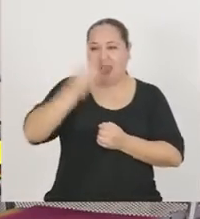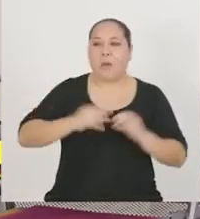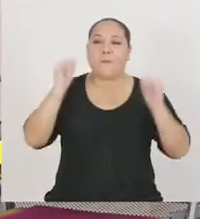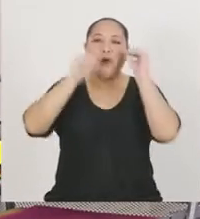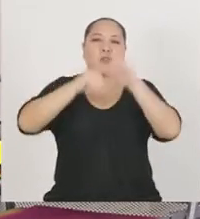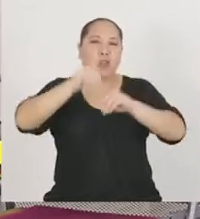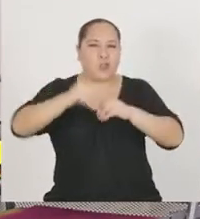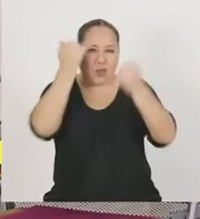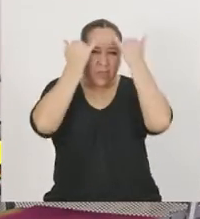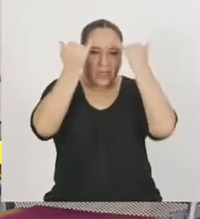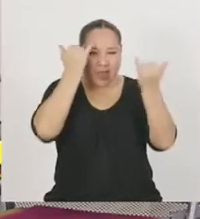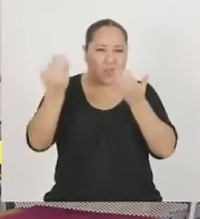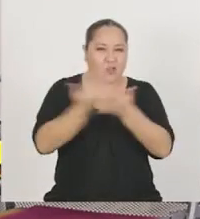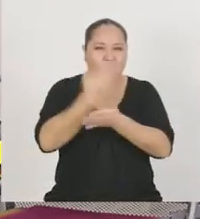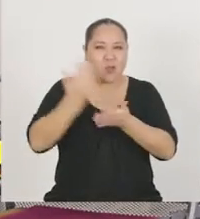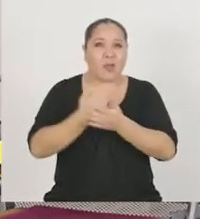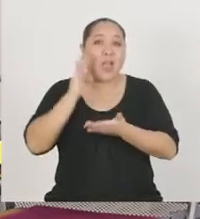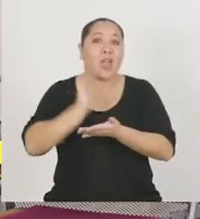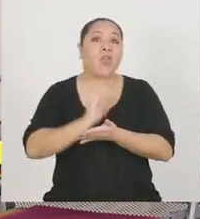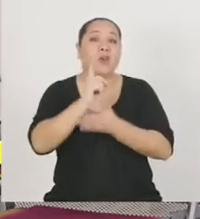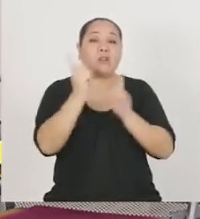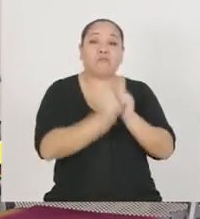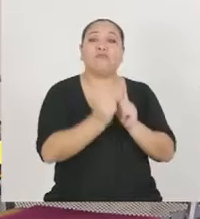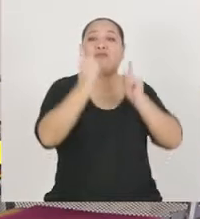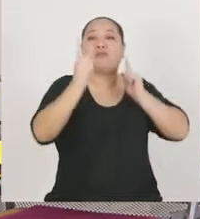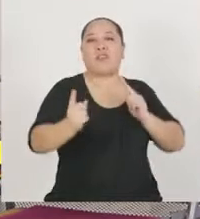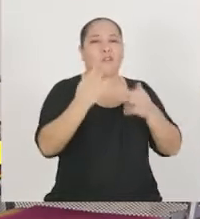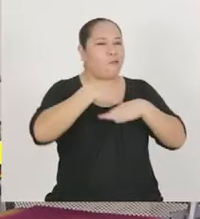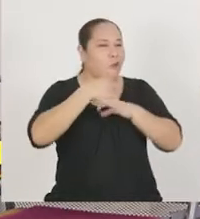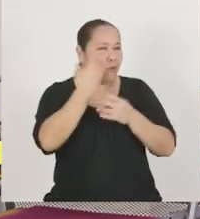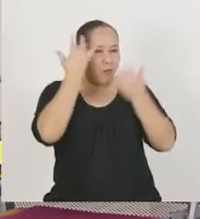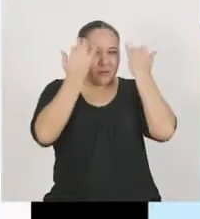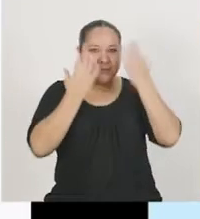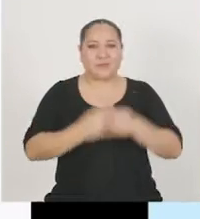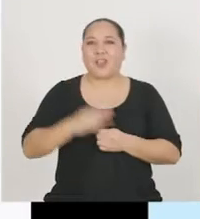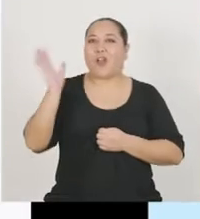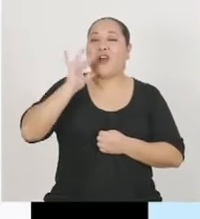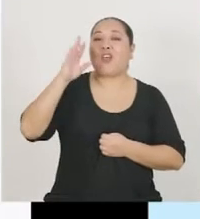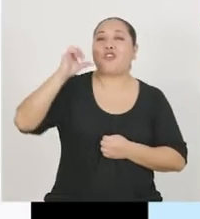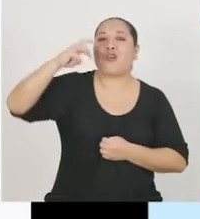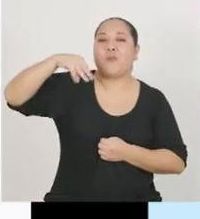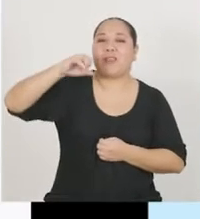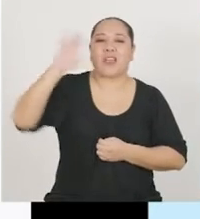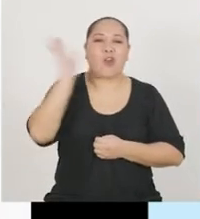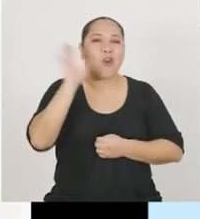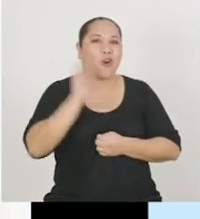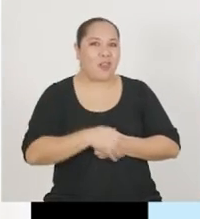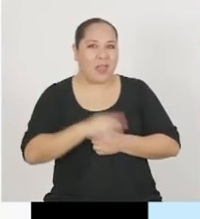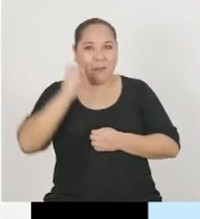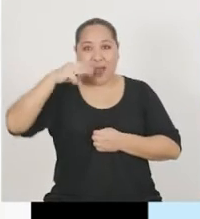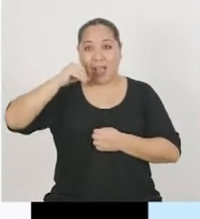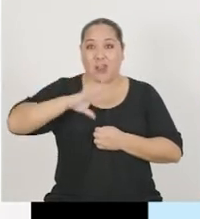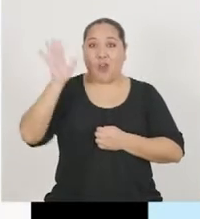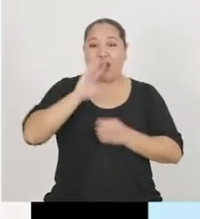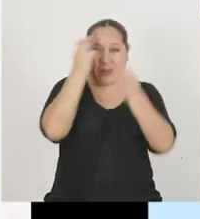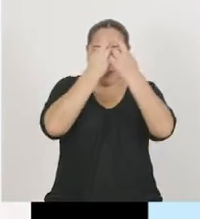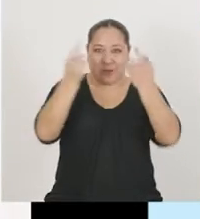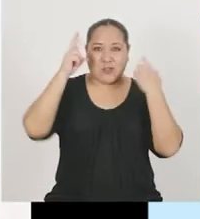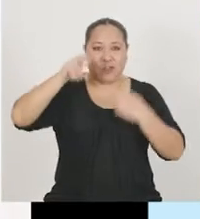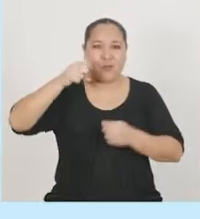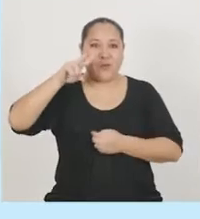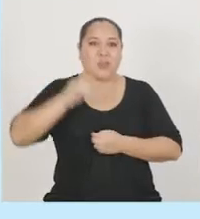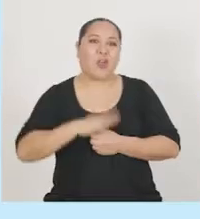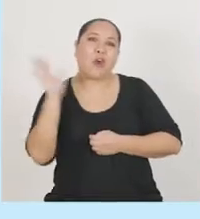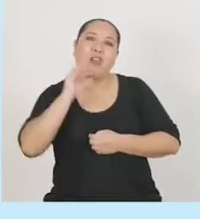Generando Emprendimiento desde la Educación Remota de manera creativa. Hola, Romina y Mario. Hola, Promoción 2021.